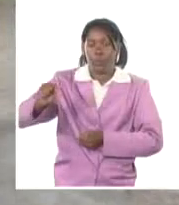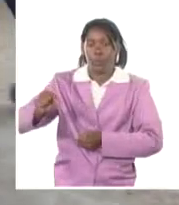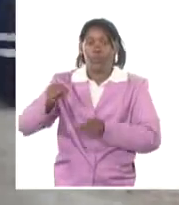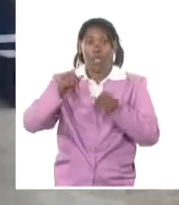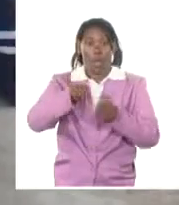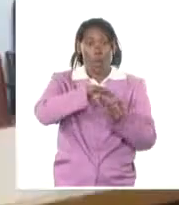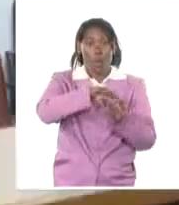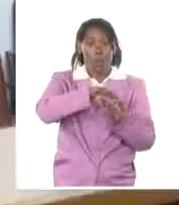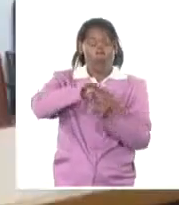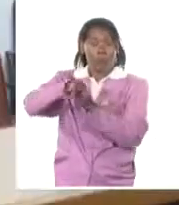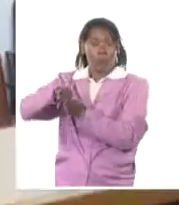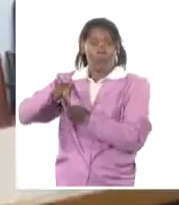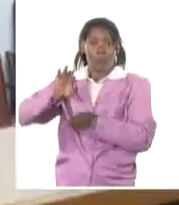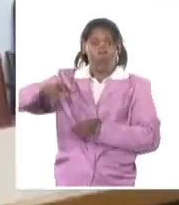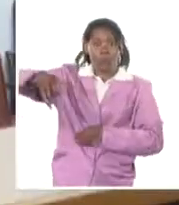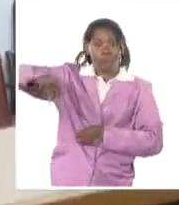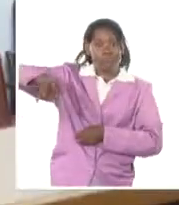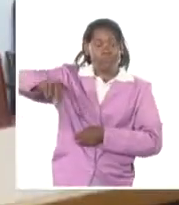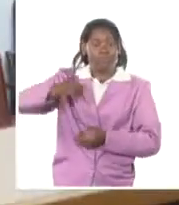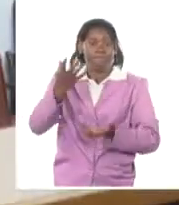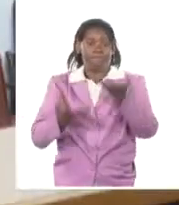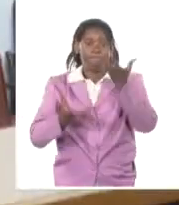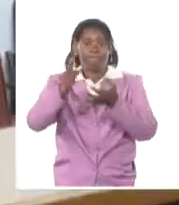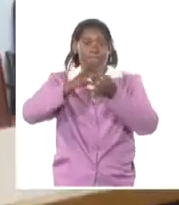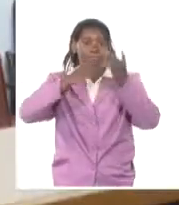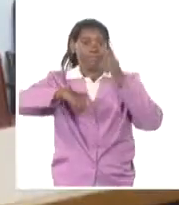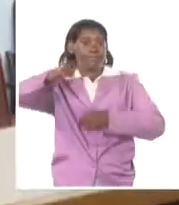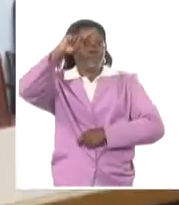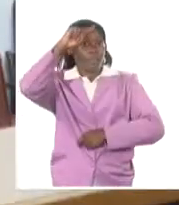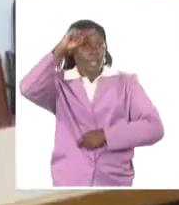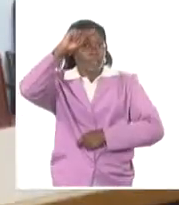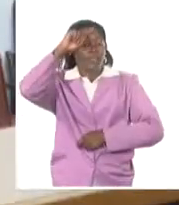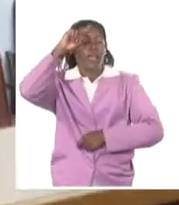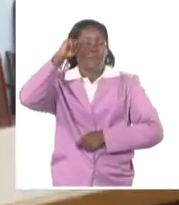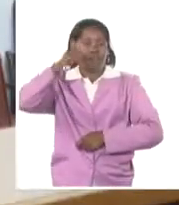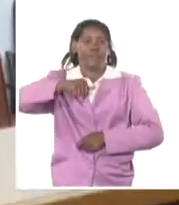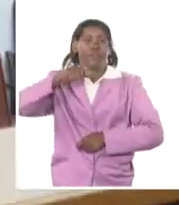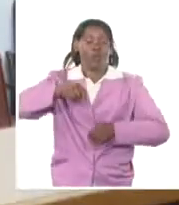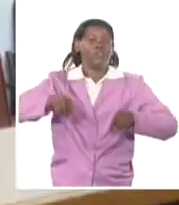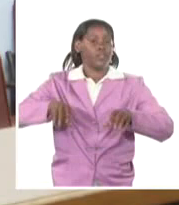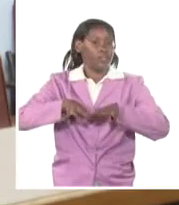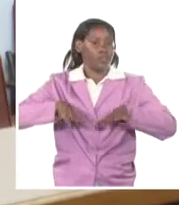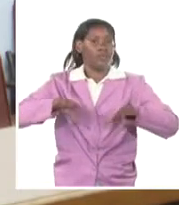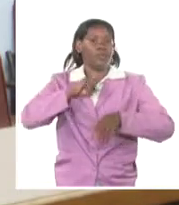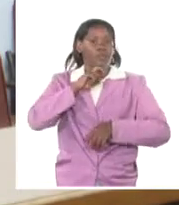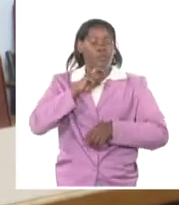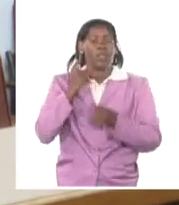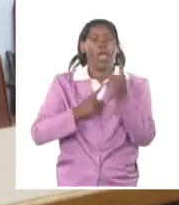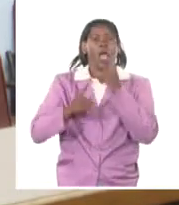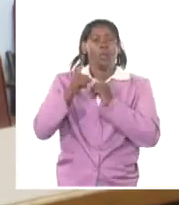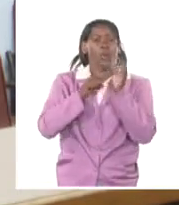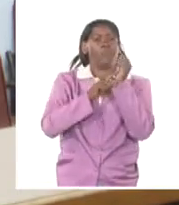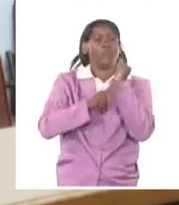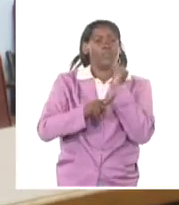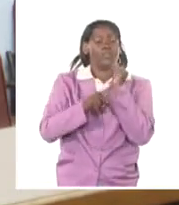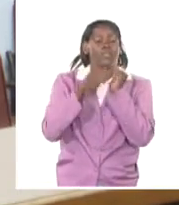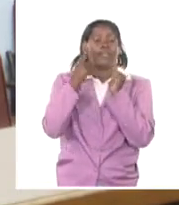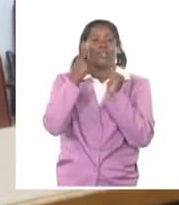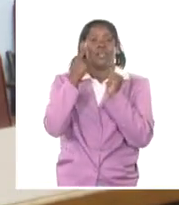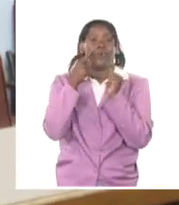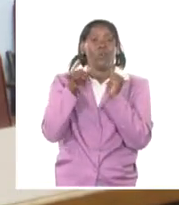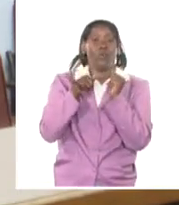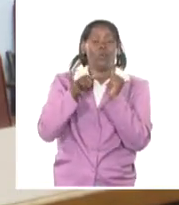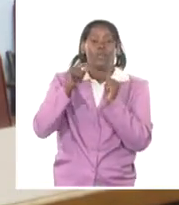tenemos una situación de prácticamente que ya hoy nosotros no tenemos cobertura. Hay provincias que le quedan un día, que le quedan dos días, hay